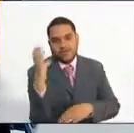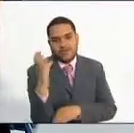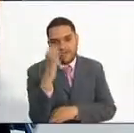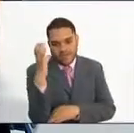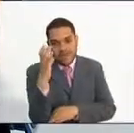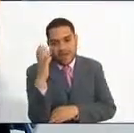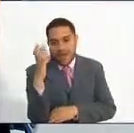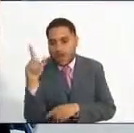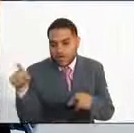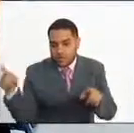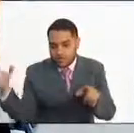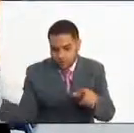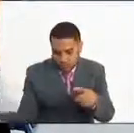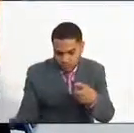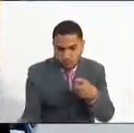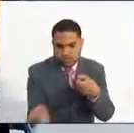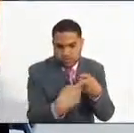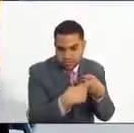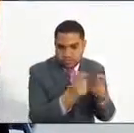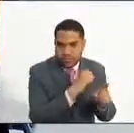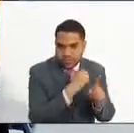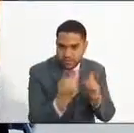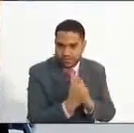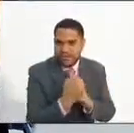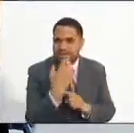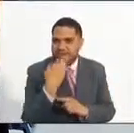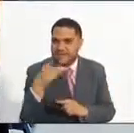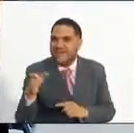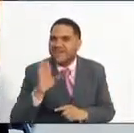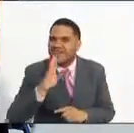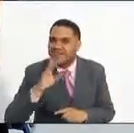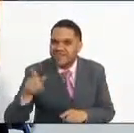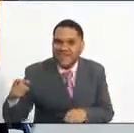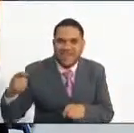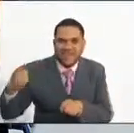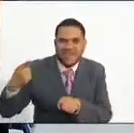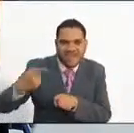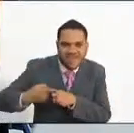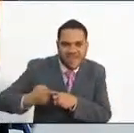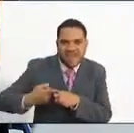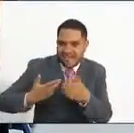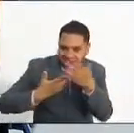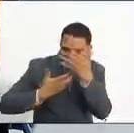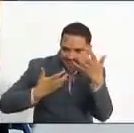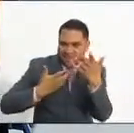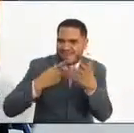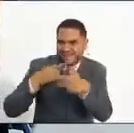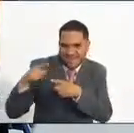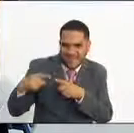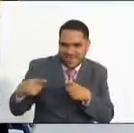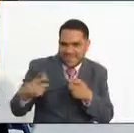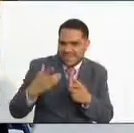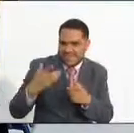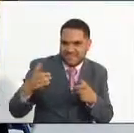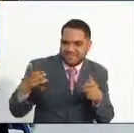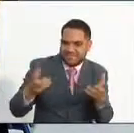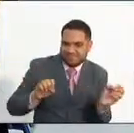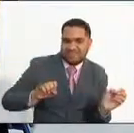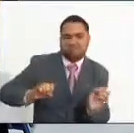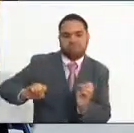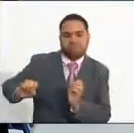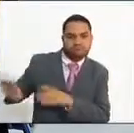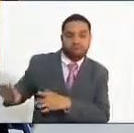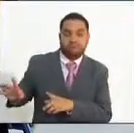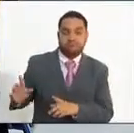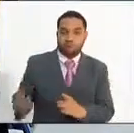entidad que se encarga de fijar la ruta para la reintegración de las personas desmovilizadas de los grupos al margen de la ley. Esta es